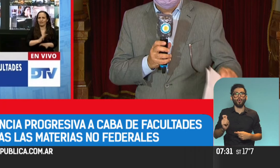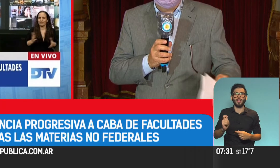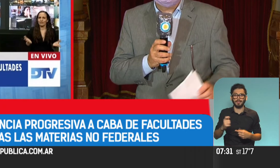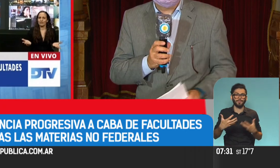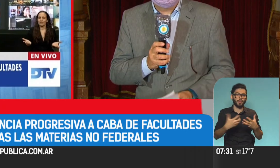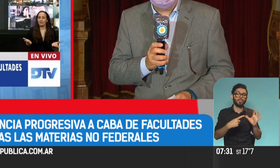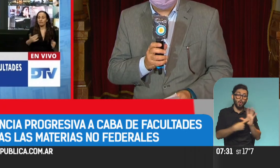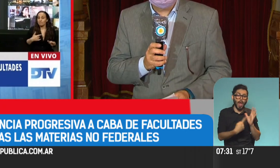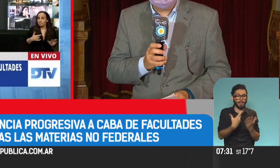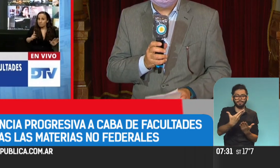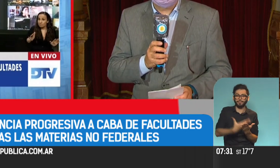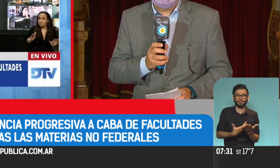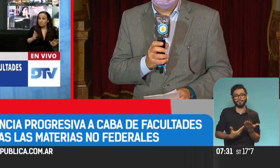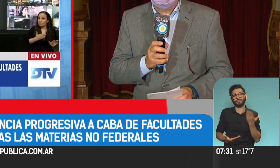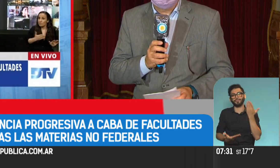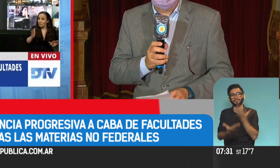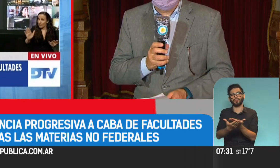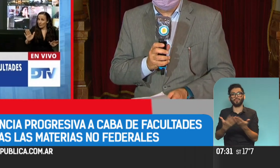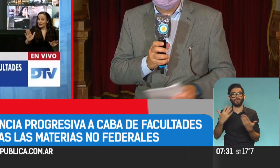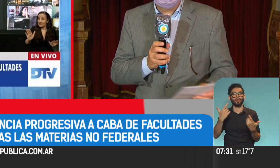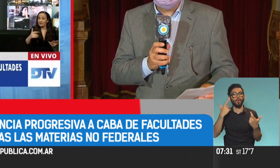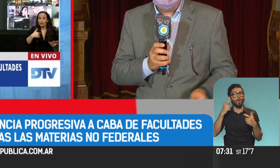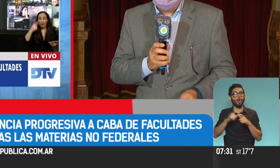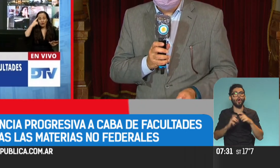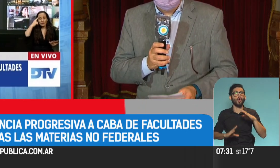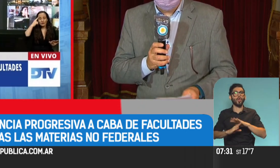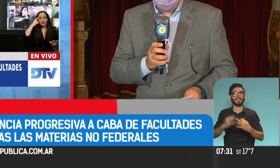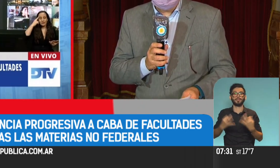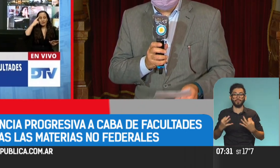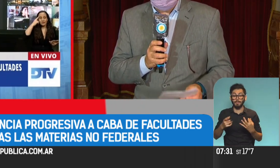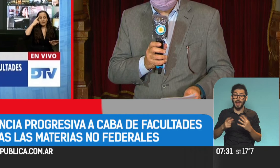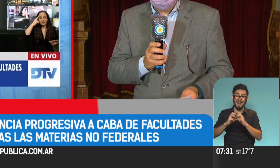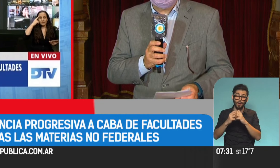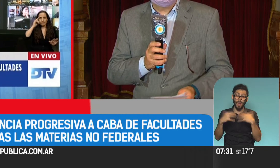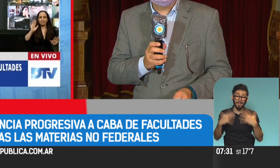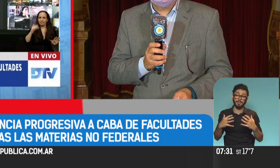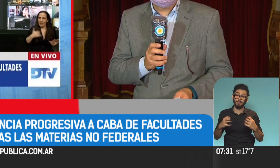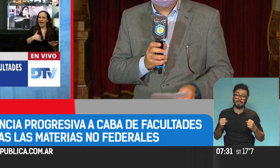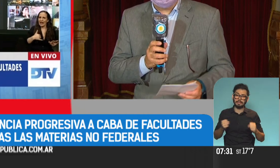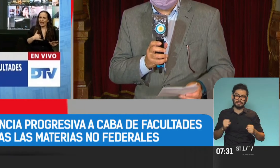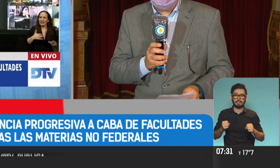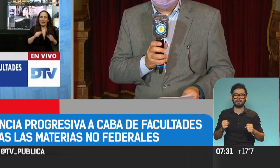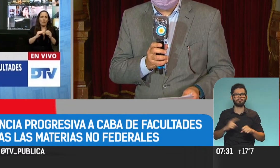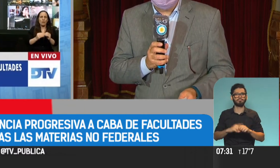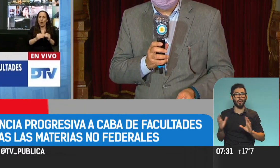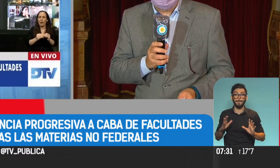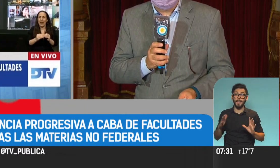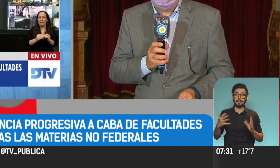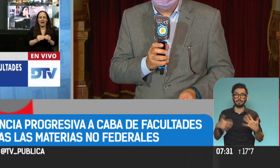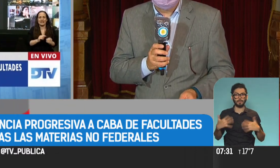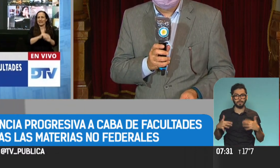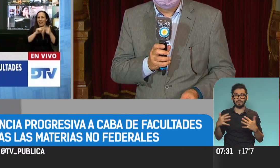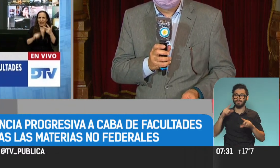ciudad va a presentar ante la Corte Suprema de Justicia. Debate muy tenso por momentos aquí en la Cámara de Diputados de